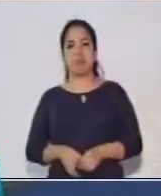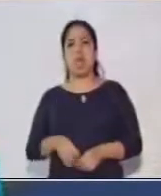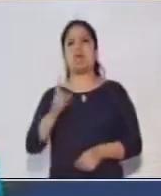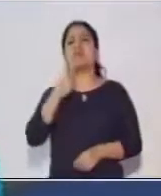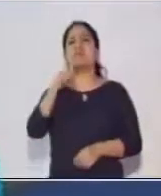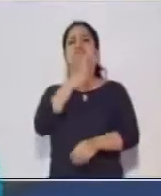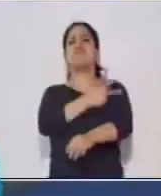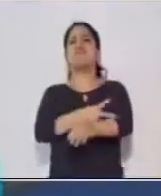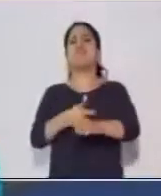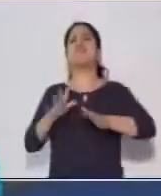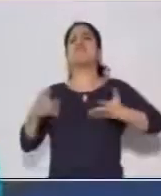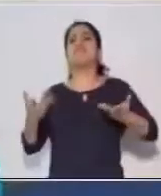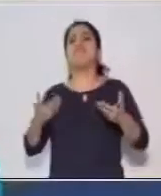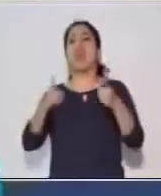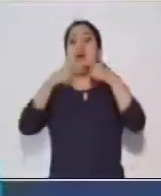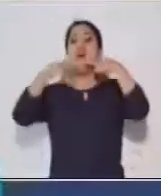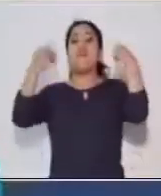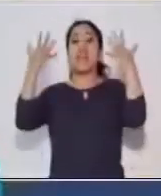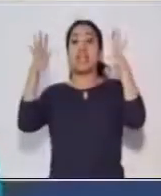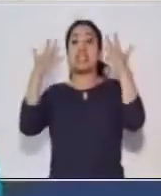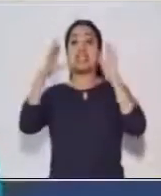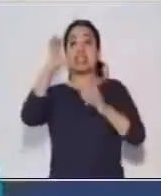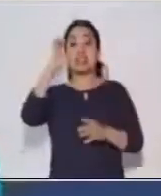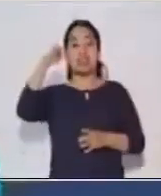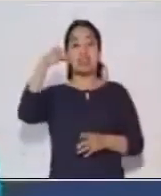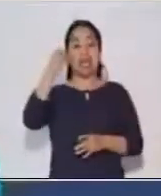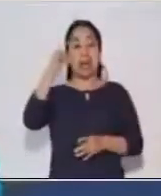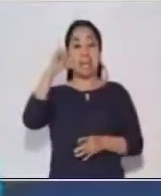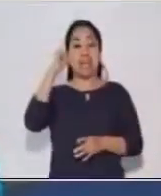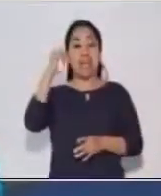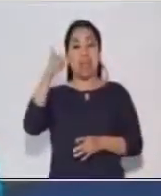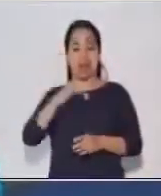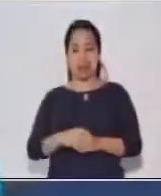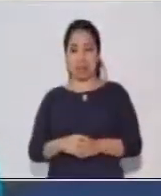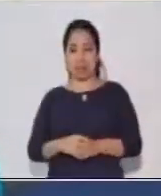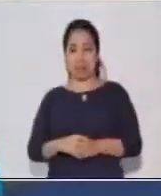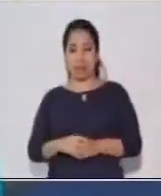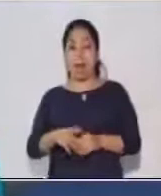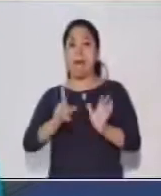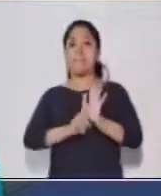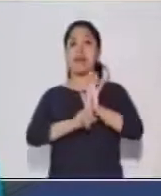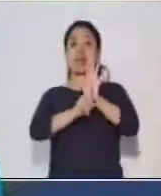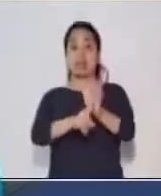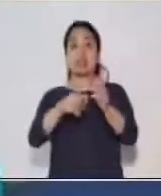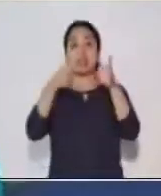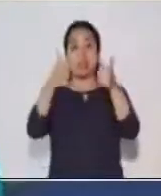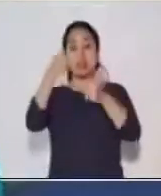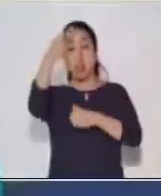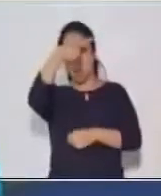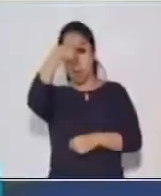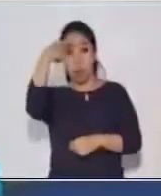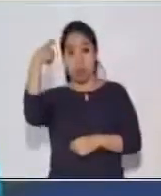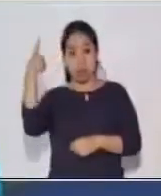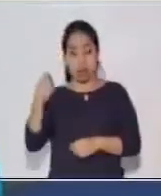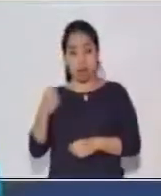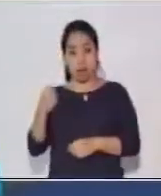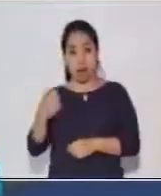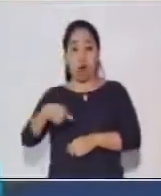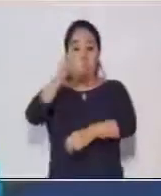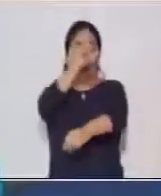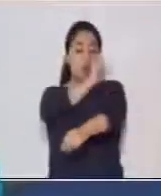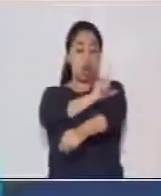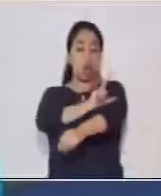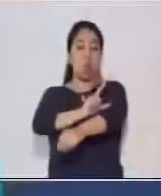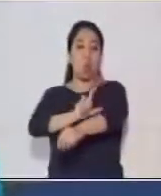nuestra historia? ¡Felicitaciones, Emilia! Presentaste un buen trabajo. El cuento